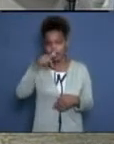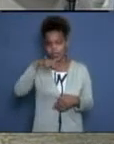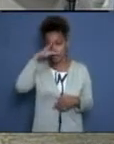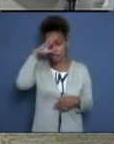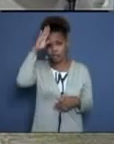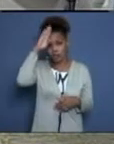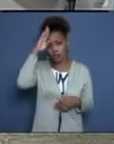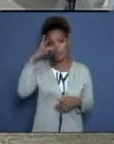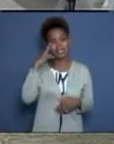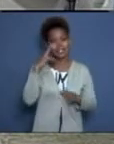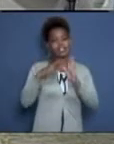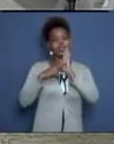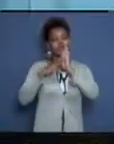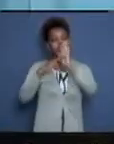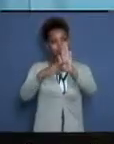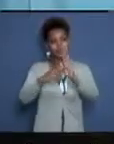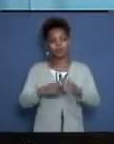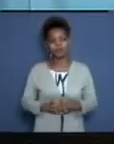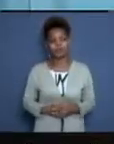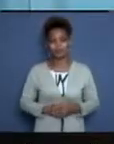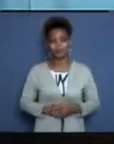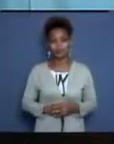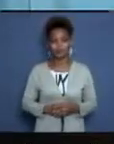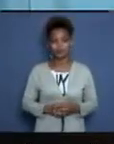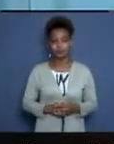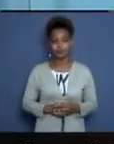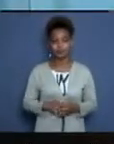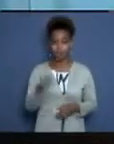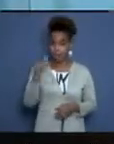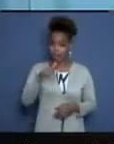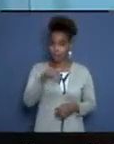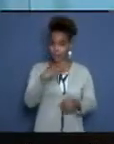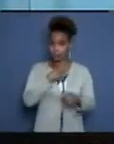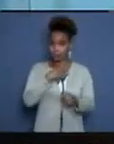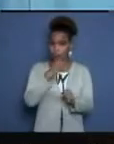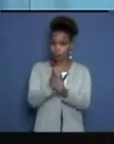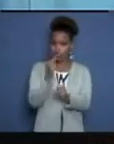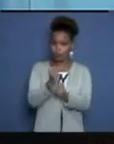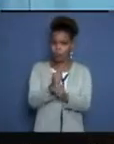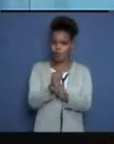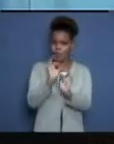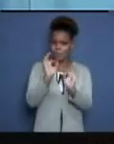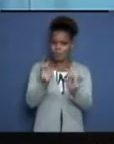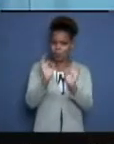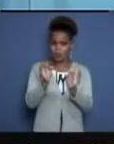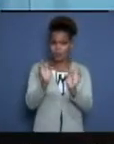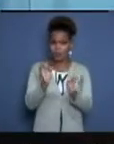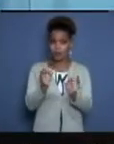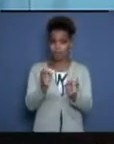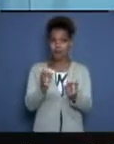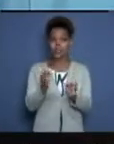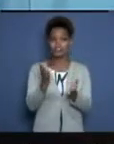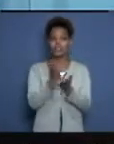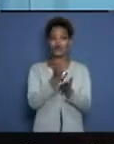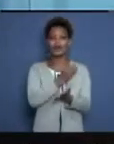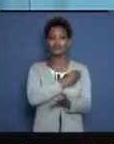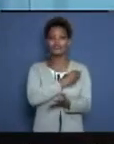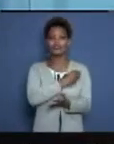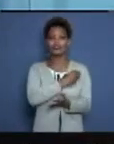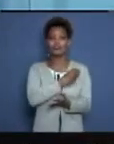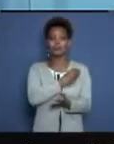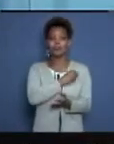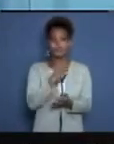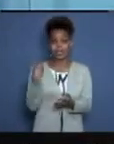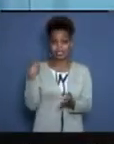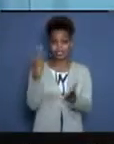los honguineros, sin lugar a dudas. Tenemos un trabajo precisamente preparado sobre estos estudiantes de medicina que están dando su